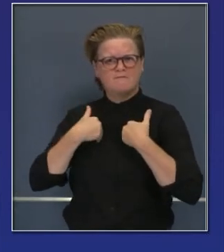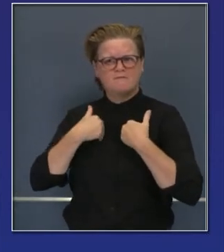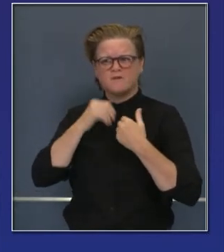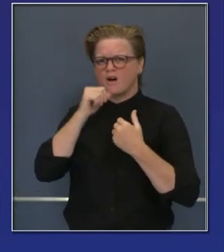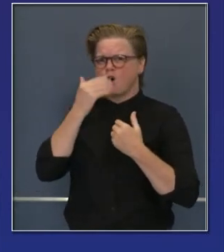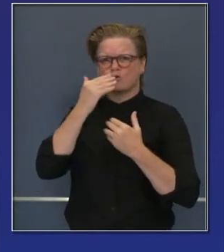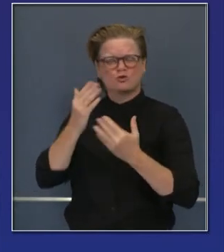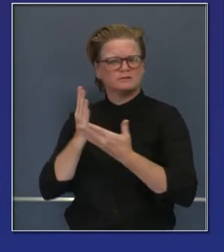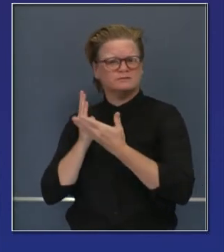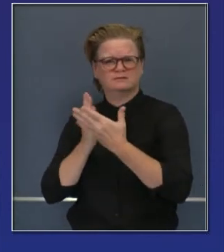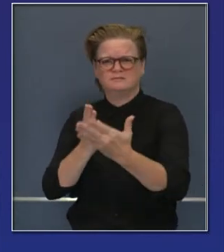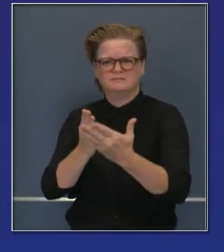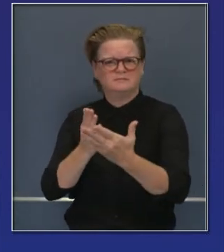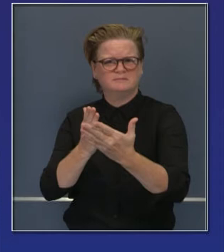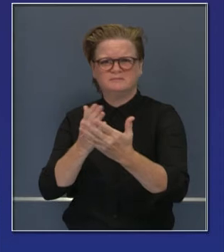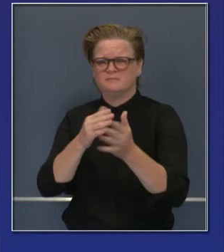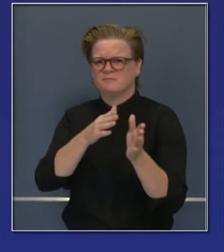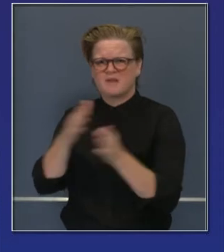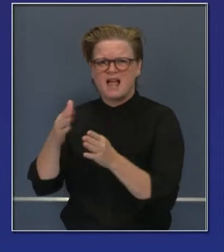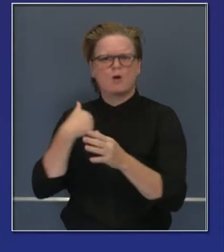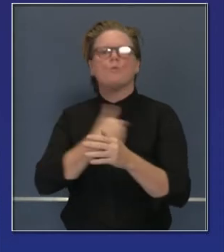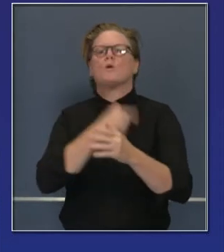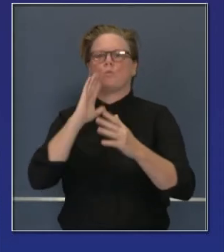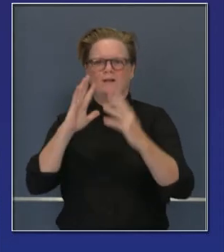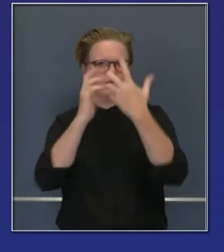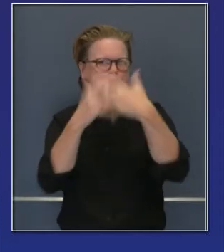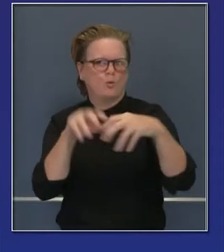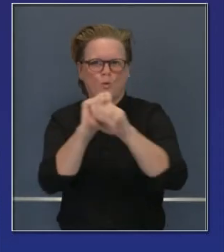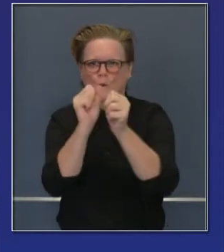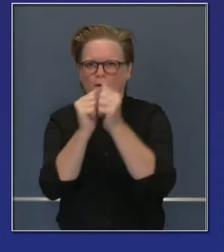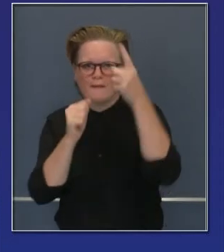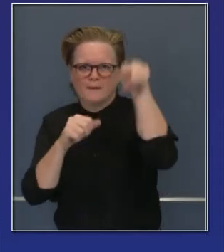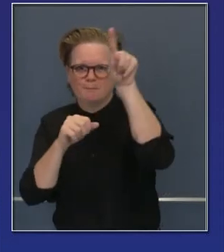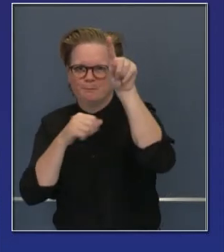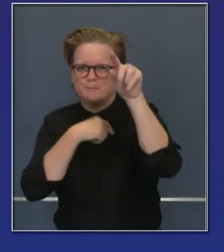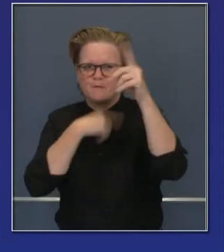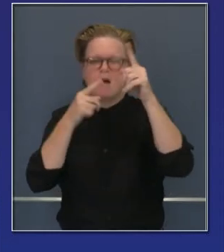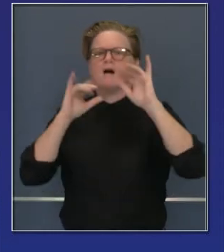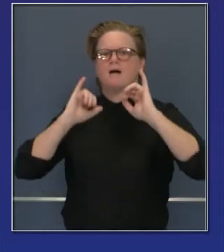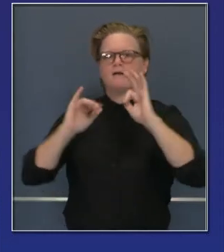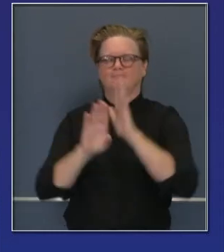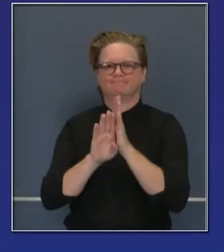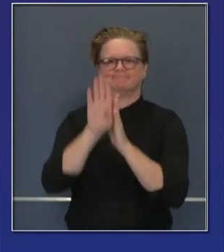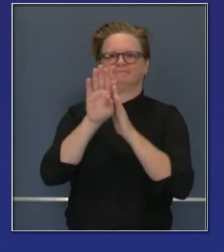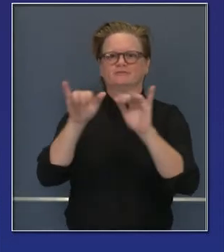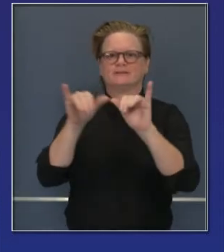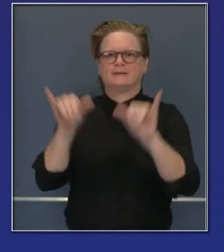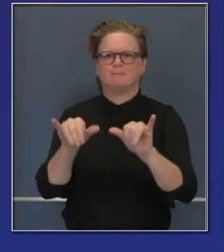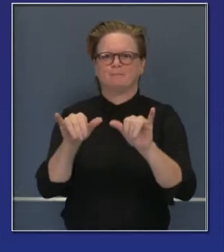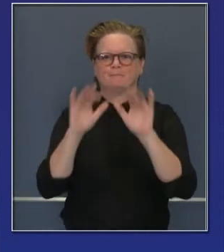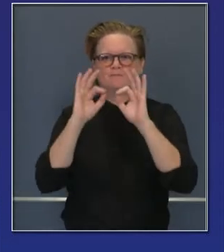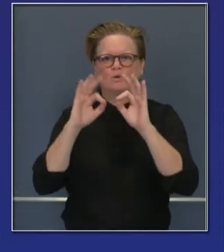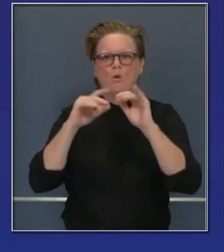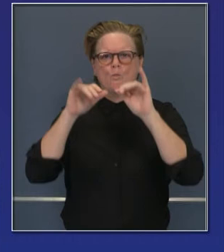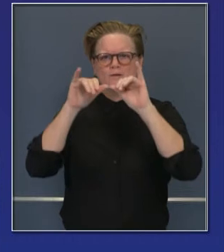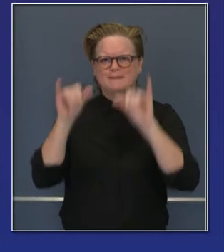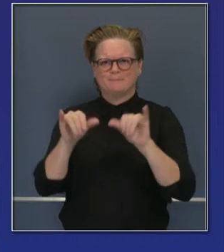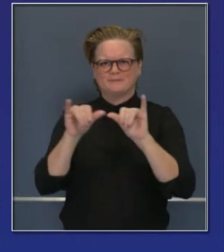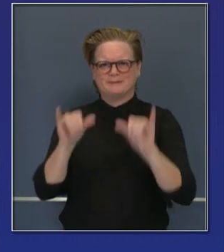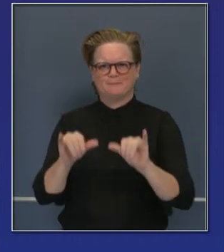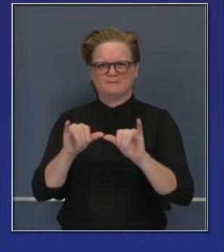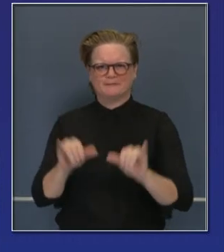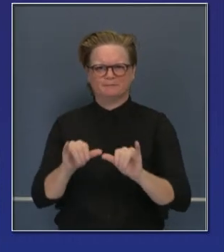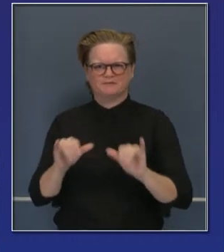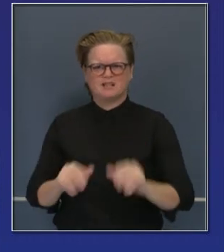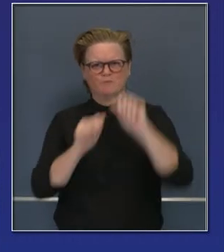suplementar con nuestro apoyo la distribución de las vacunas, incluso también en lugares más urbanos. Les quiero